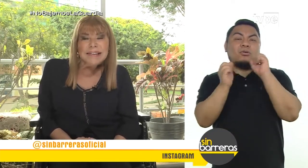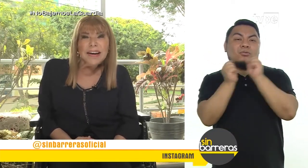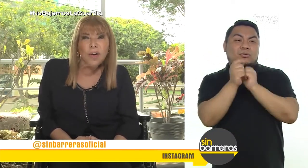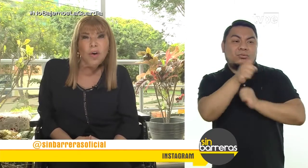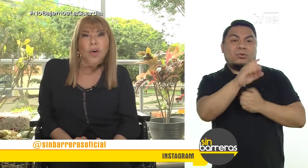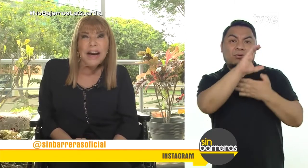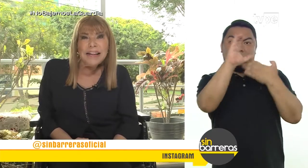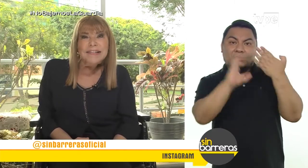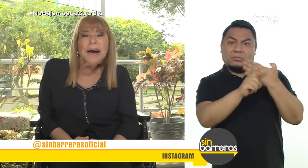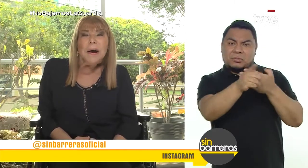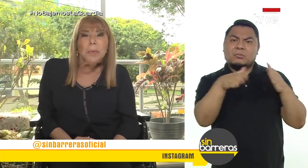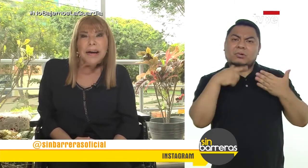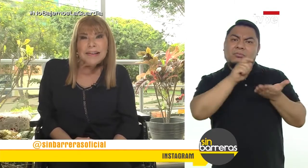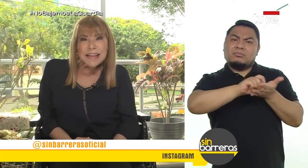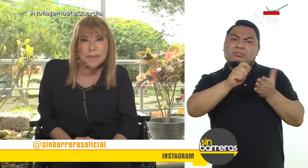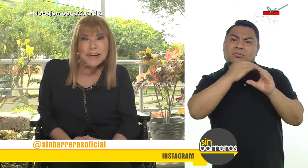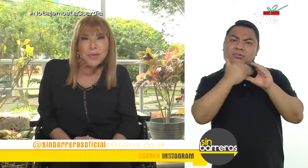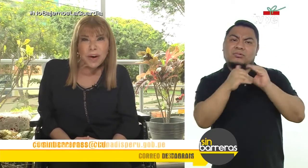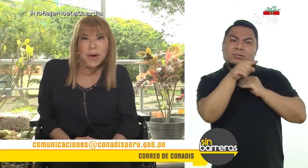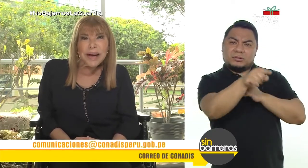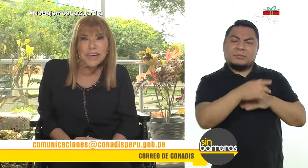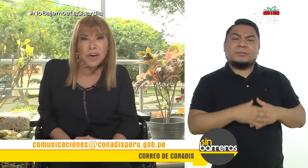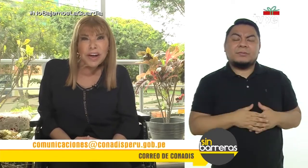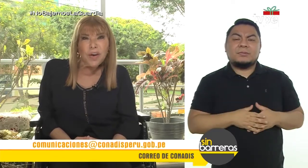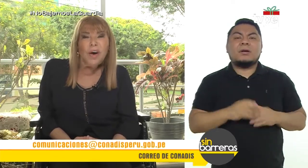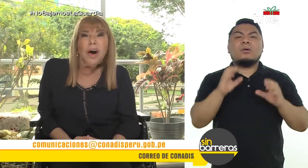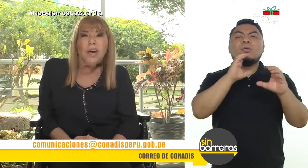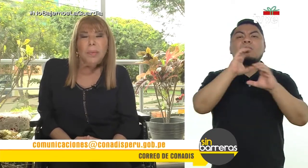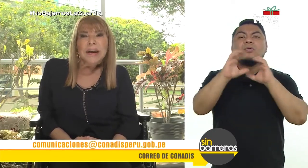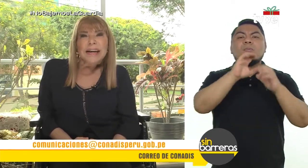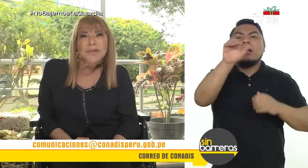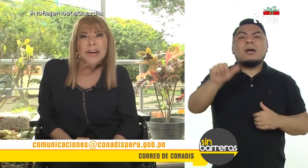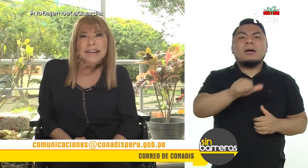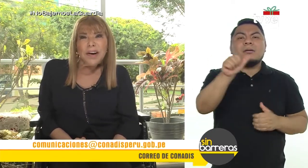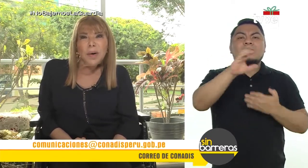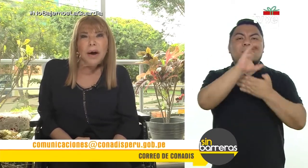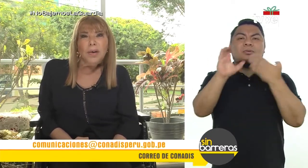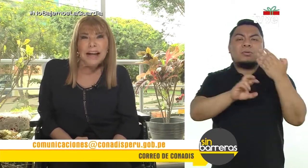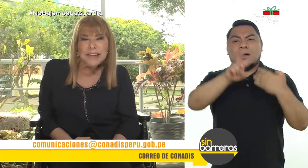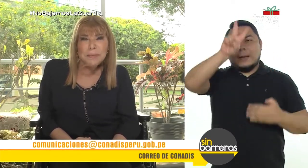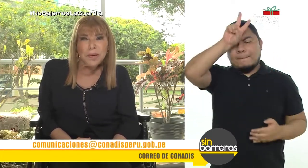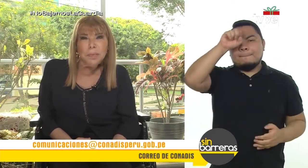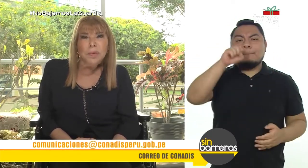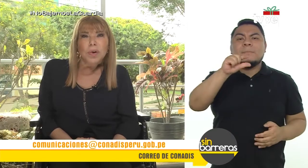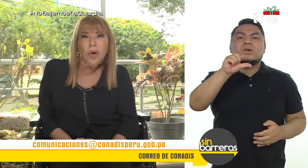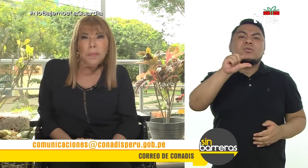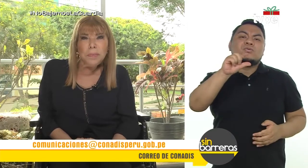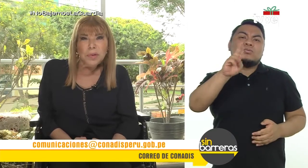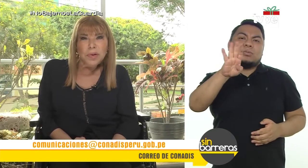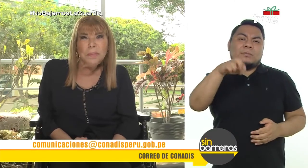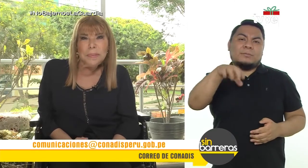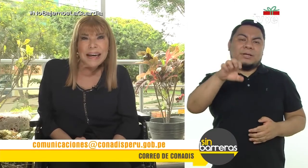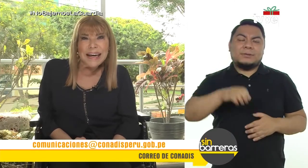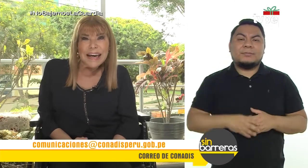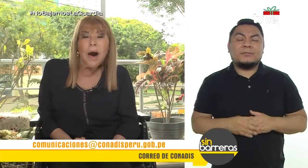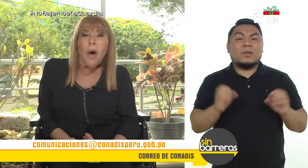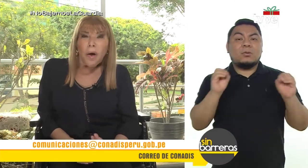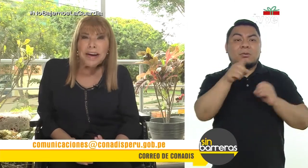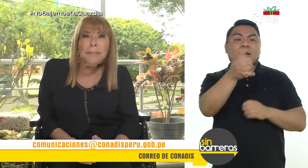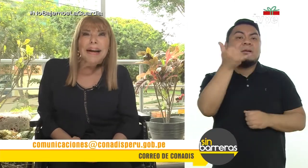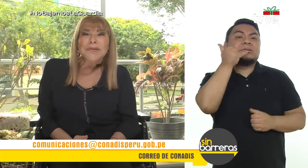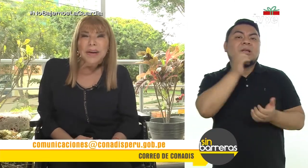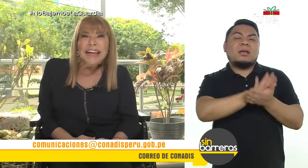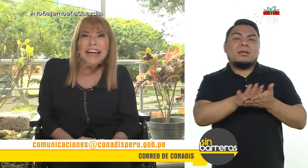comunicarse con Conadis, pueden escribir a su correo electrónico comunicaciones arroba conadisperu.go.pe